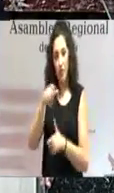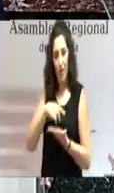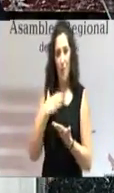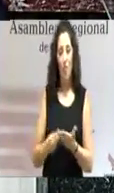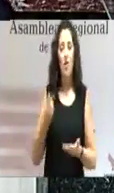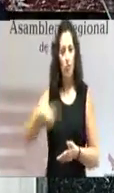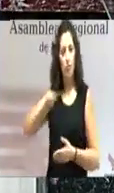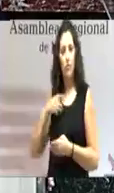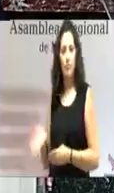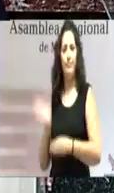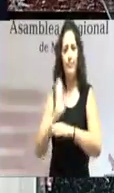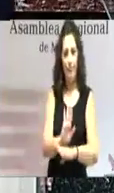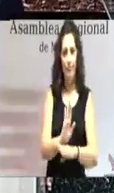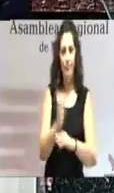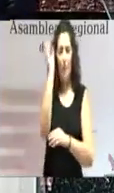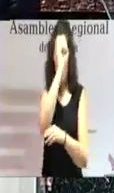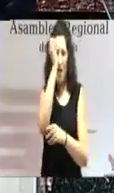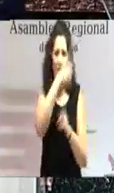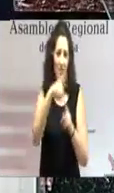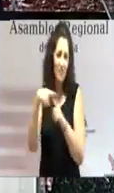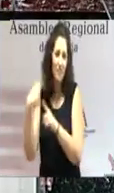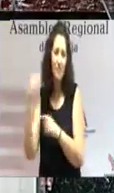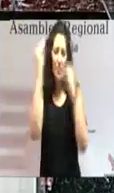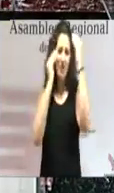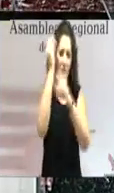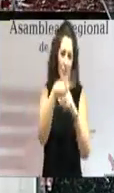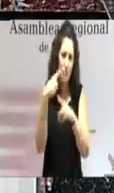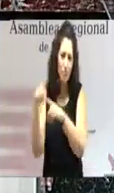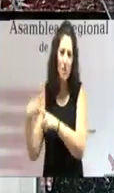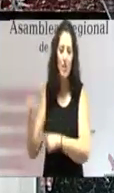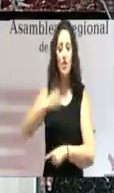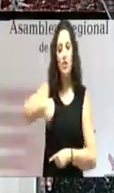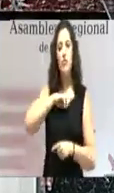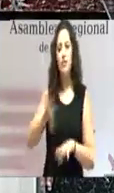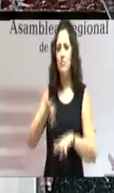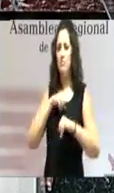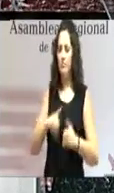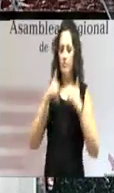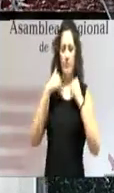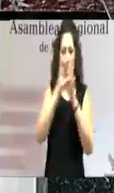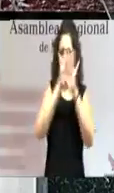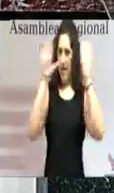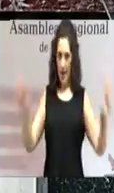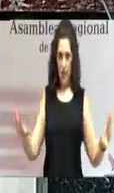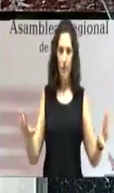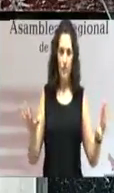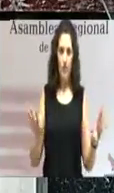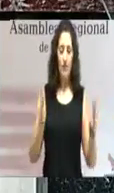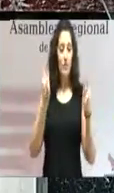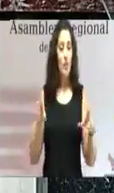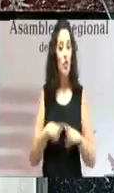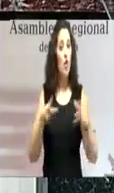Murcia, con su diversidad de opinión y de pensamiento, debiéramos tener eso muy claro. A toda una sociedad que,